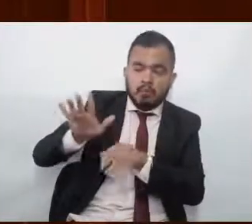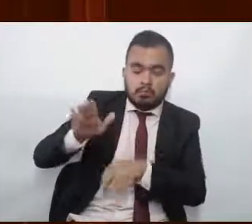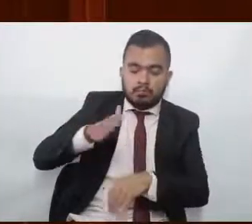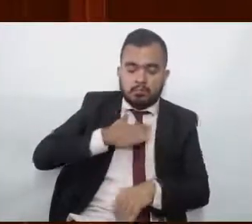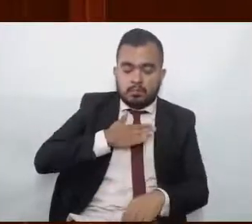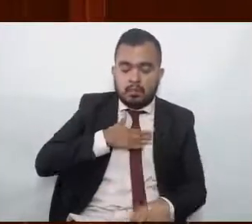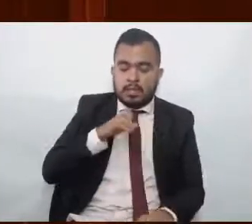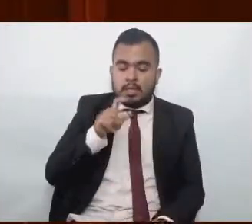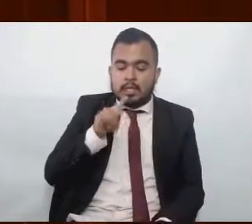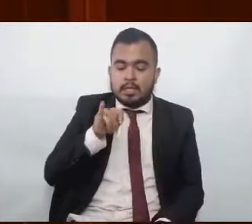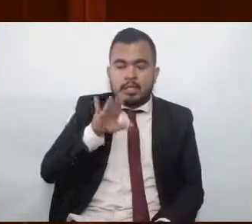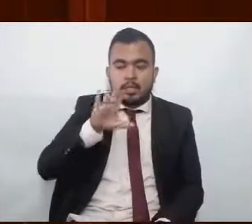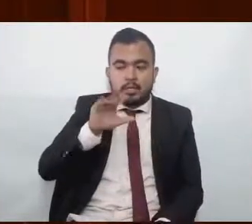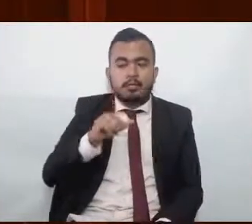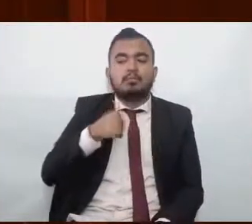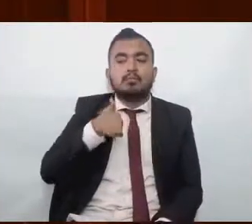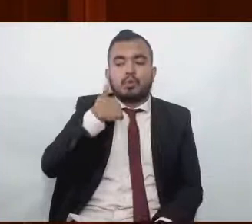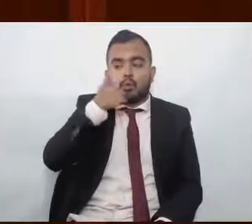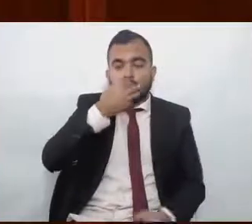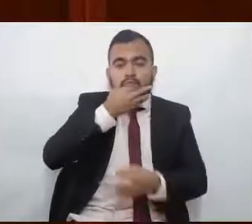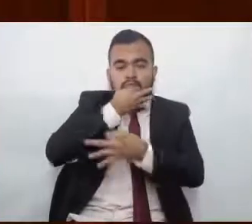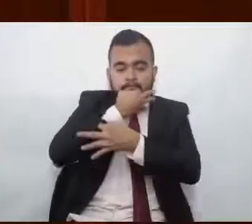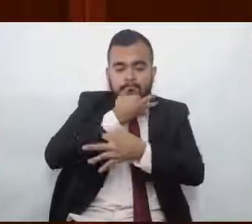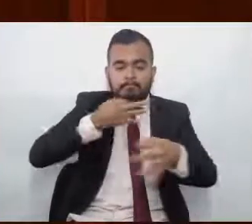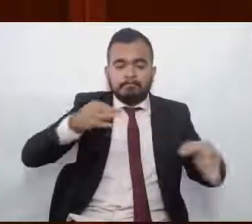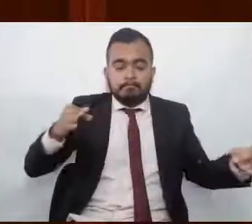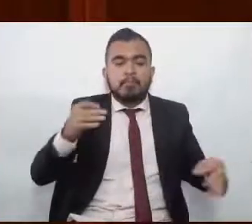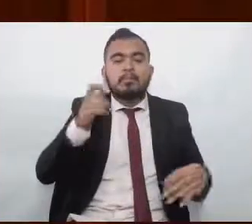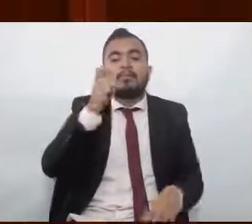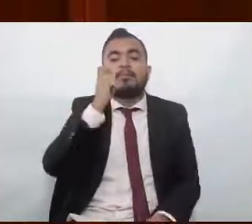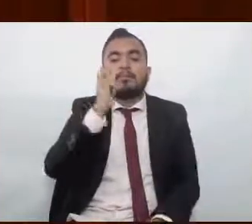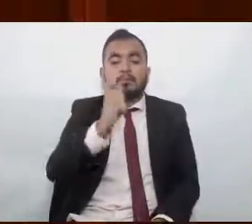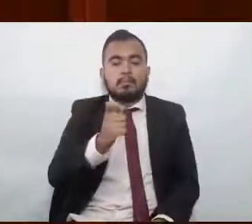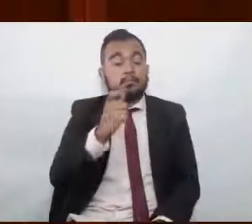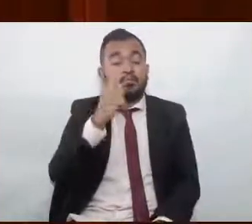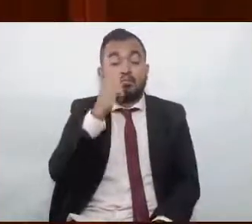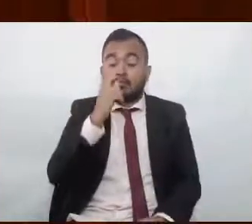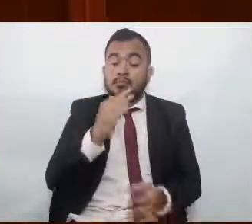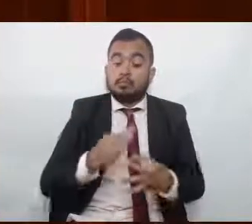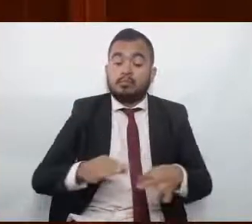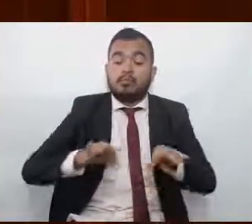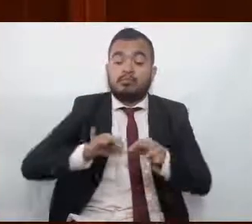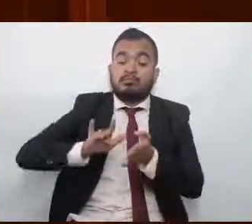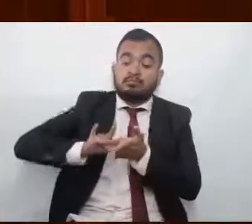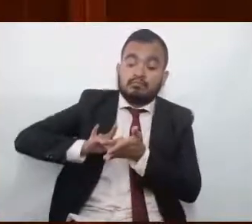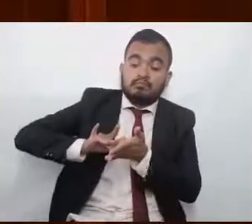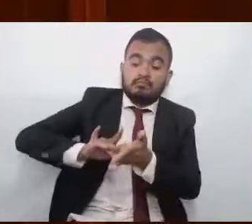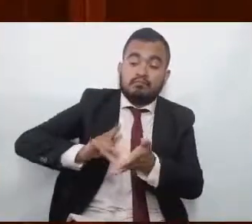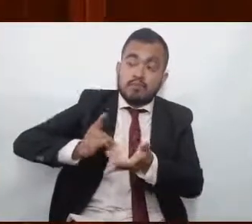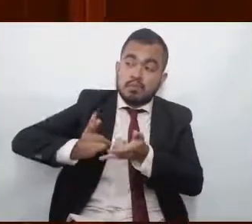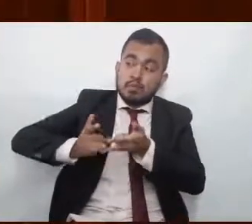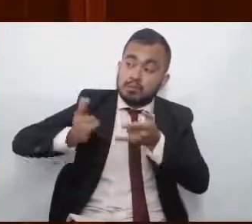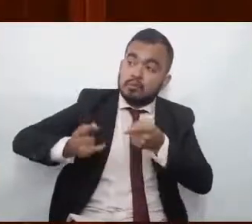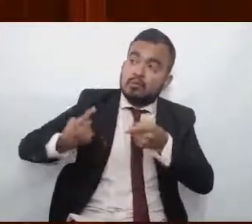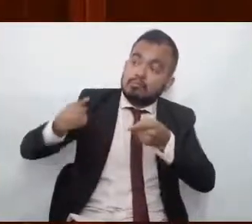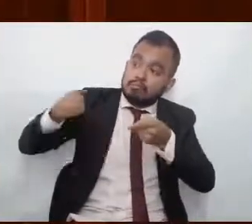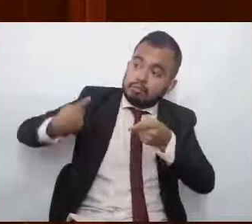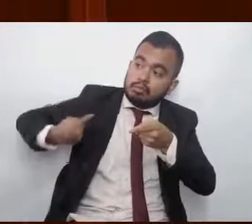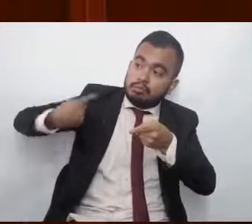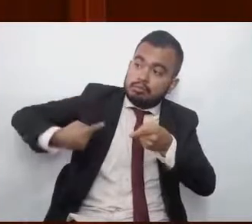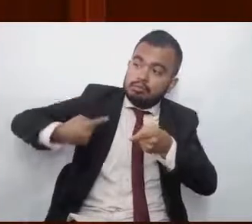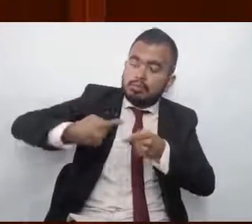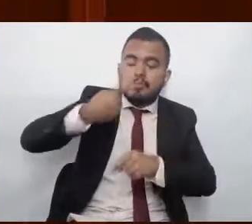hacer un pronunciamiento para abonar al desarrollo, a las circunstancias históricas concretas, al